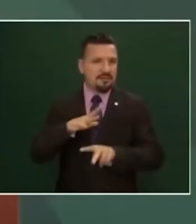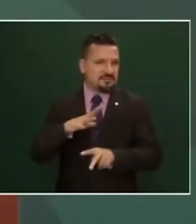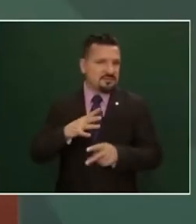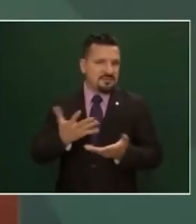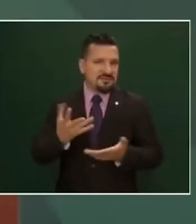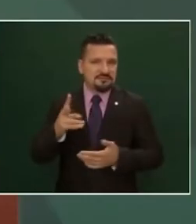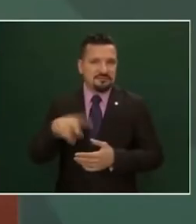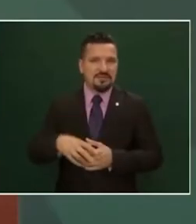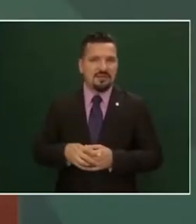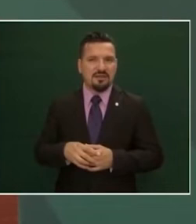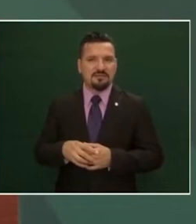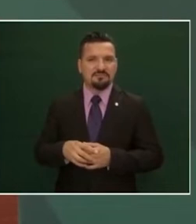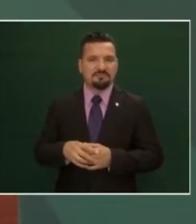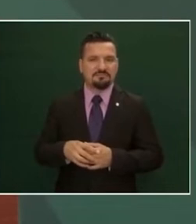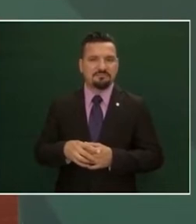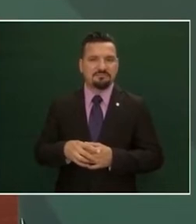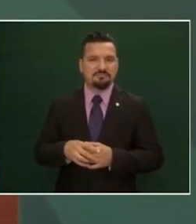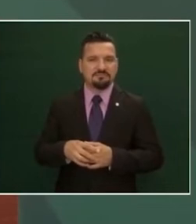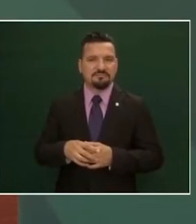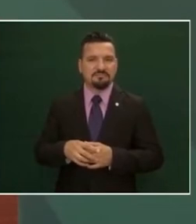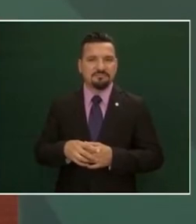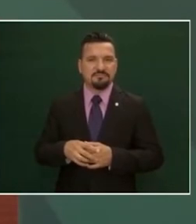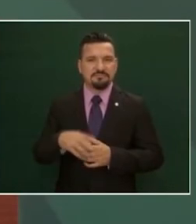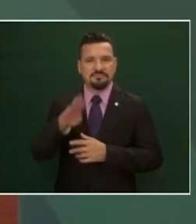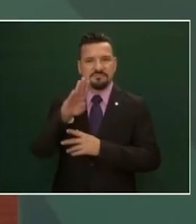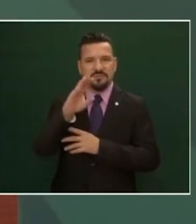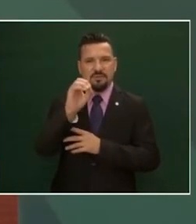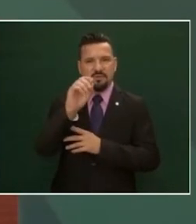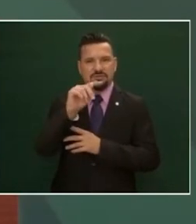robots bots